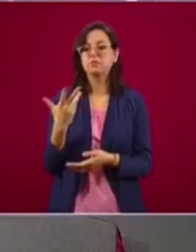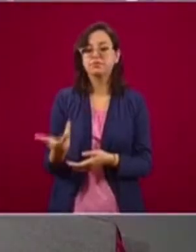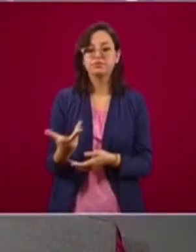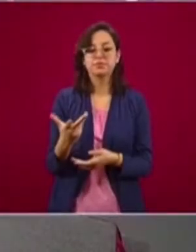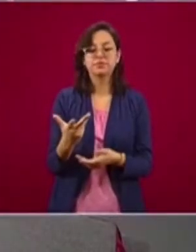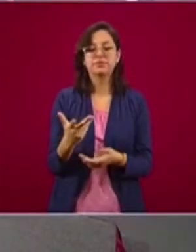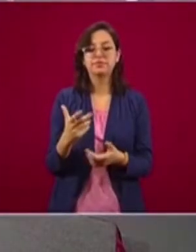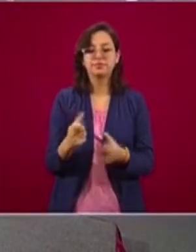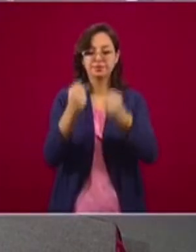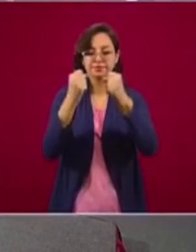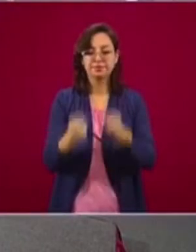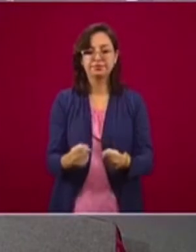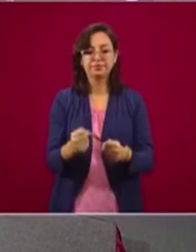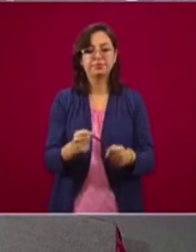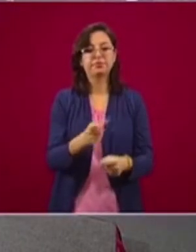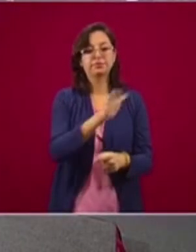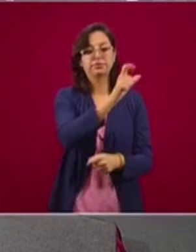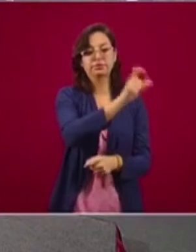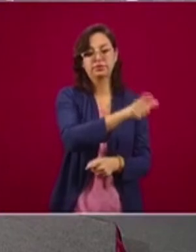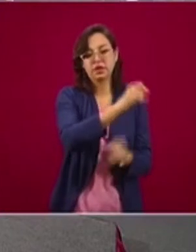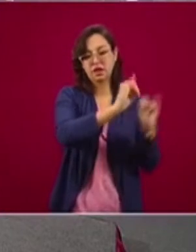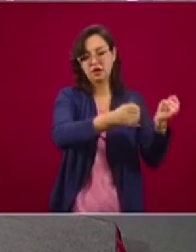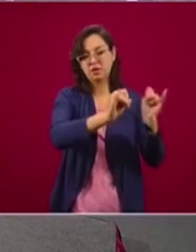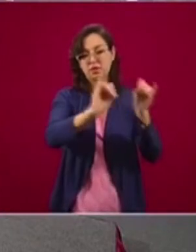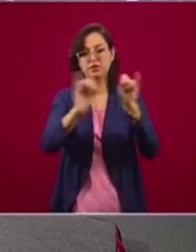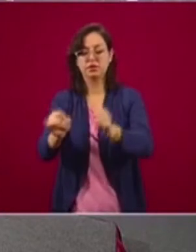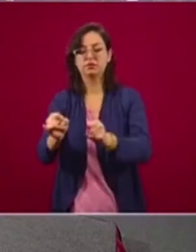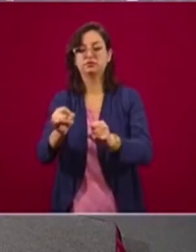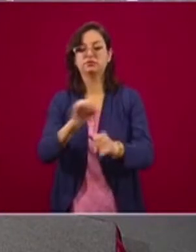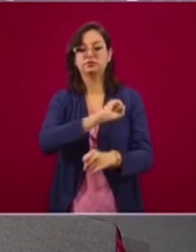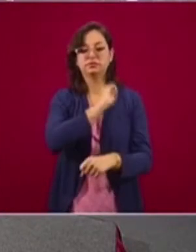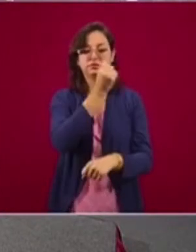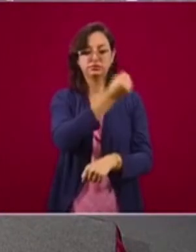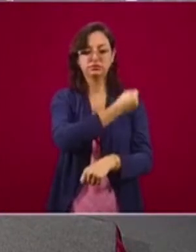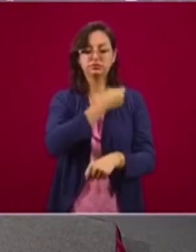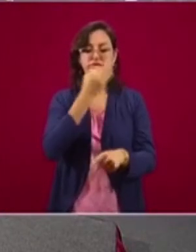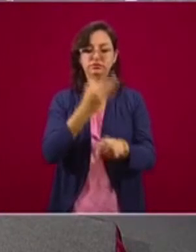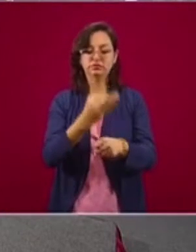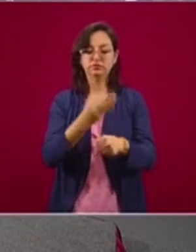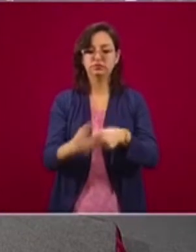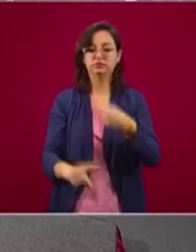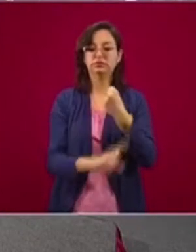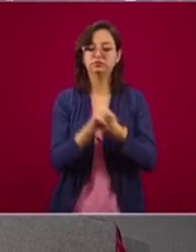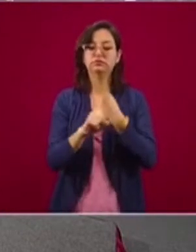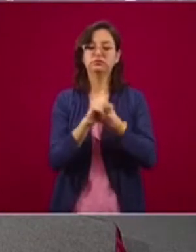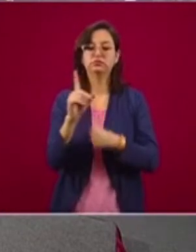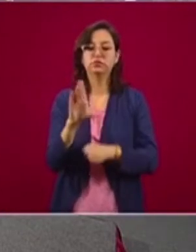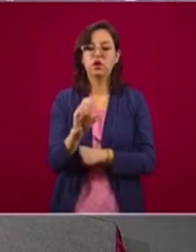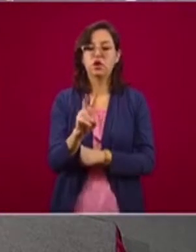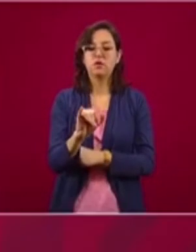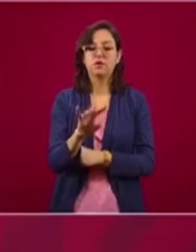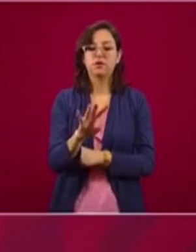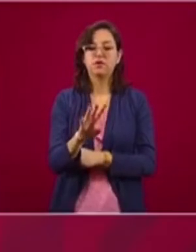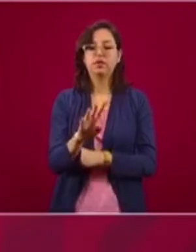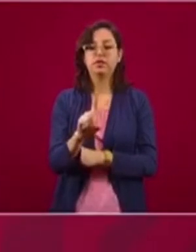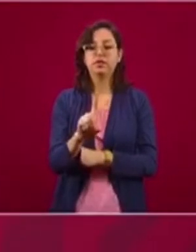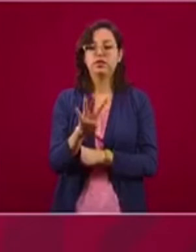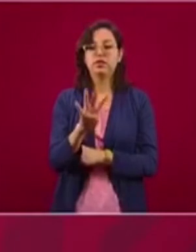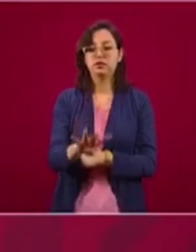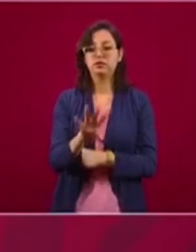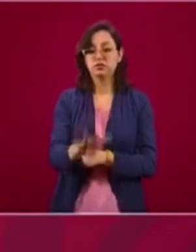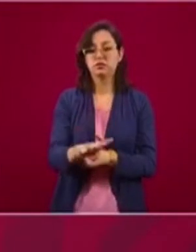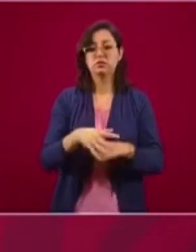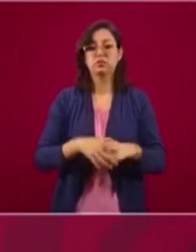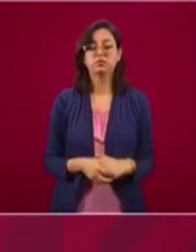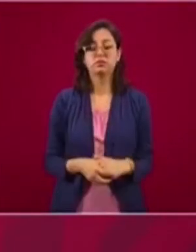que se llamará el Seguro Personal de Salud del sector salud ante la contingencia de COVID-19 cubrirá